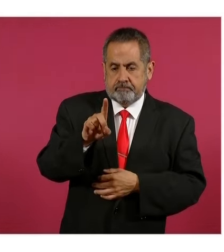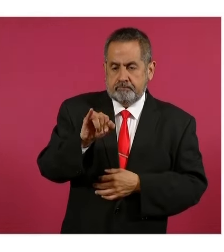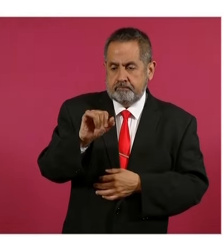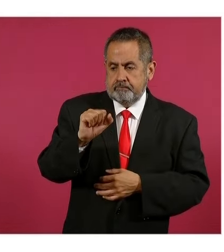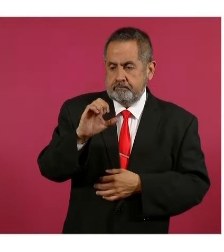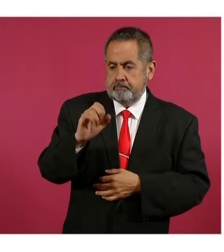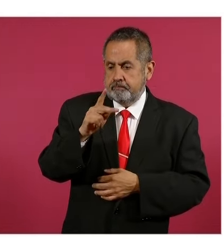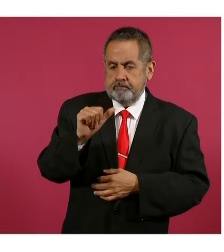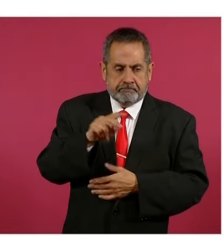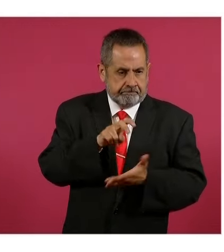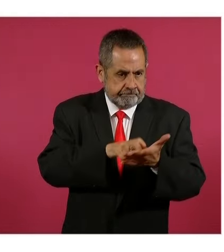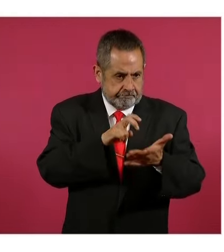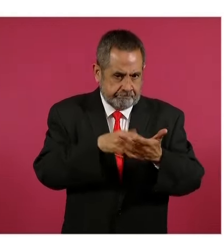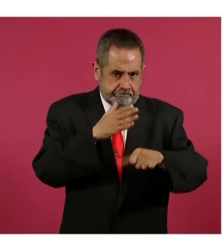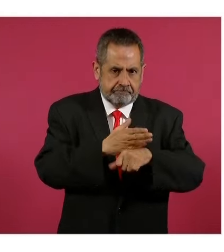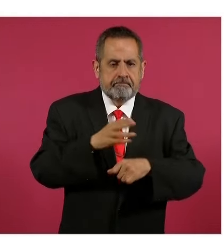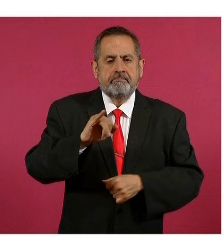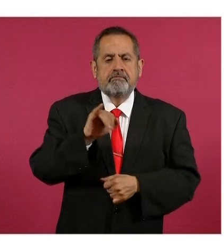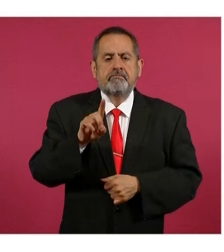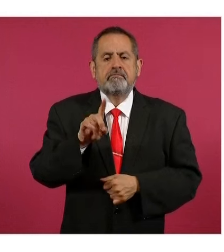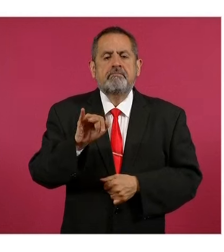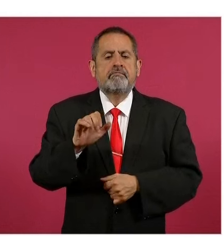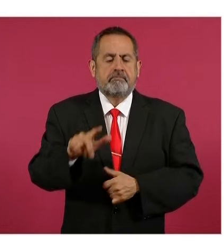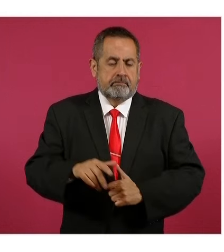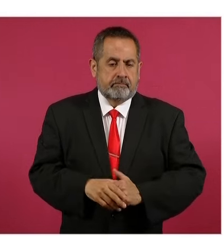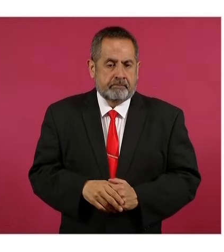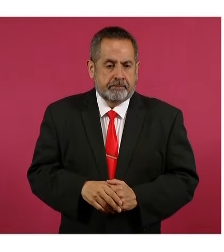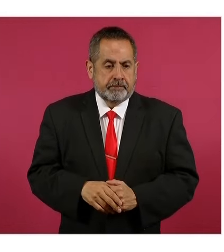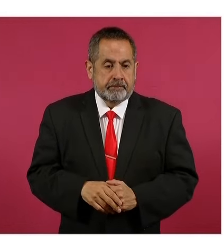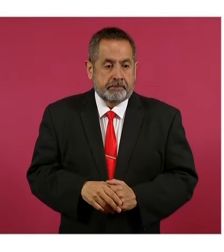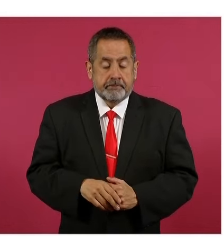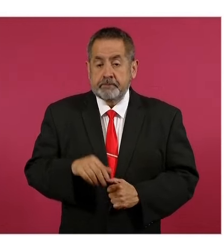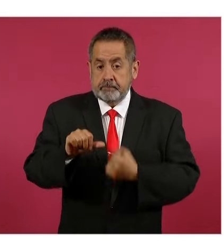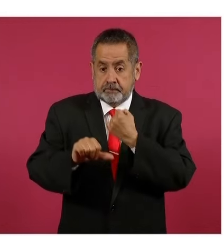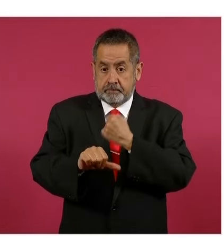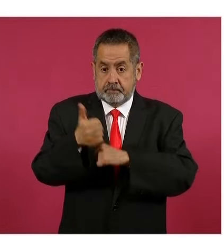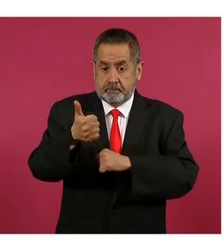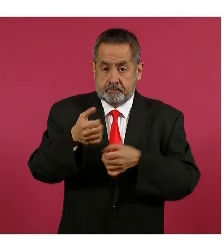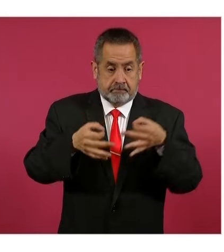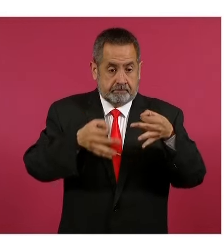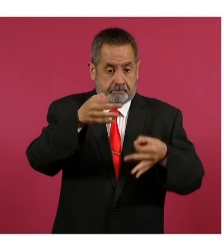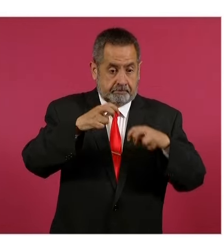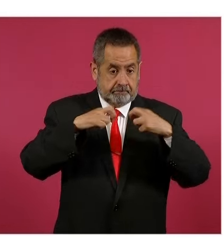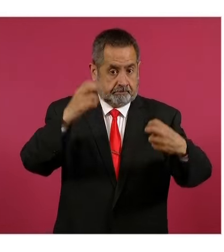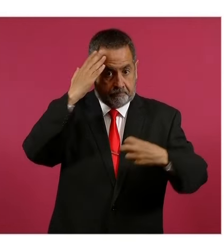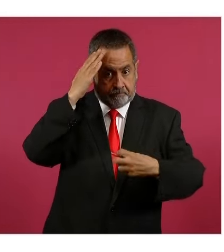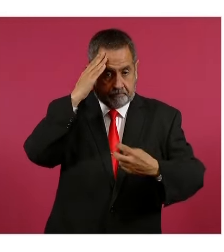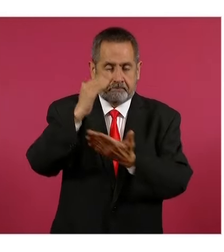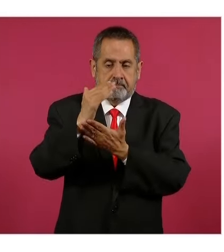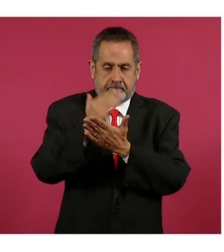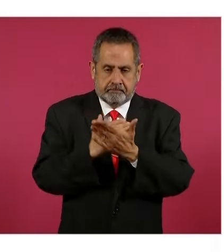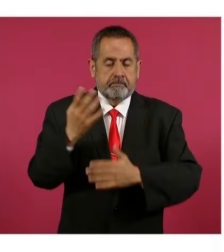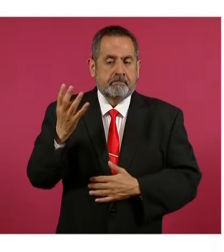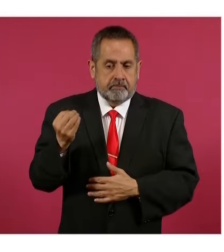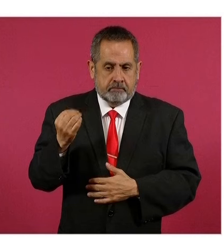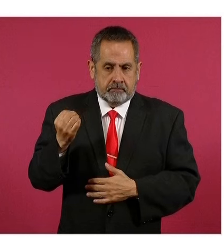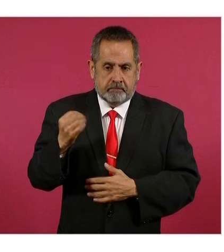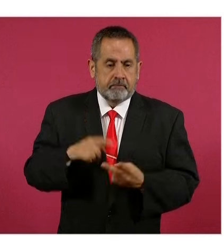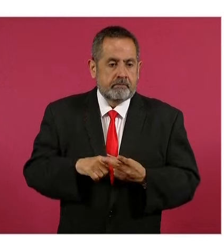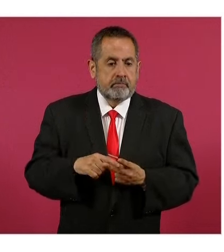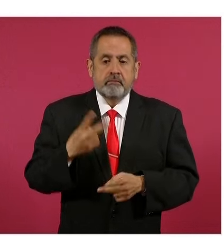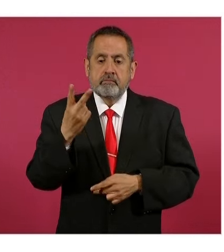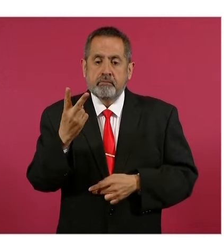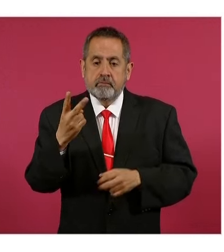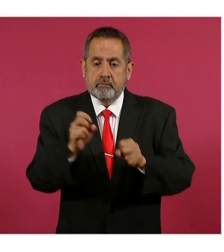Se reduce el número de ministros de 11 a 9, se desaparecen las dos salas y